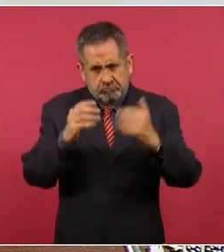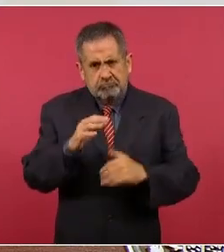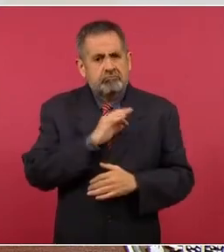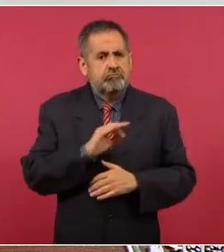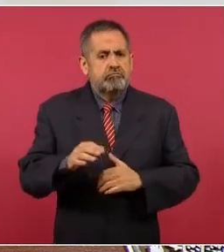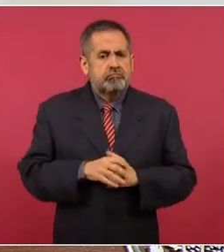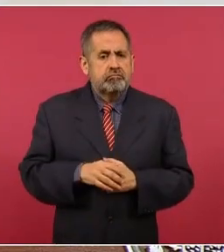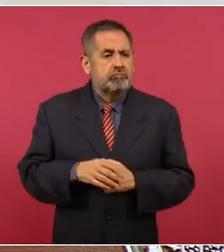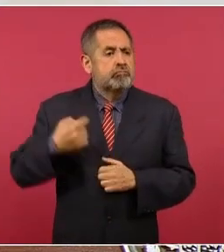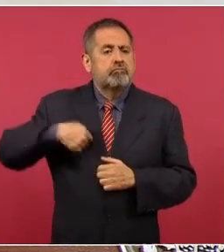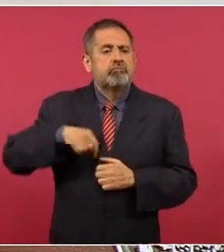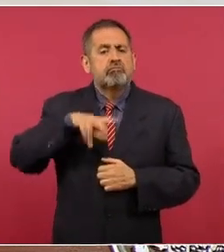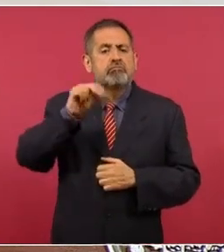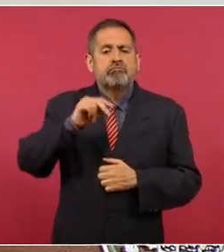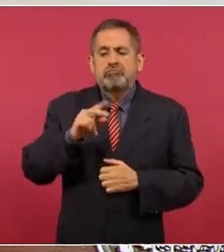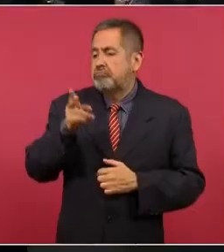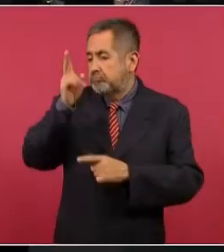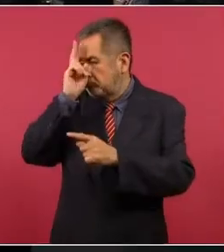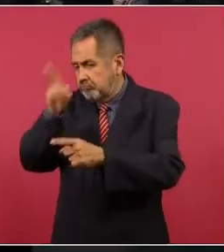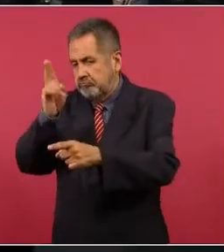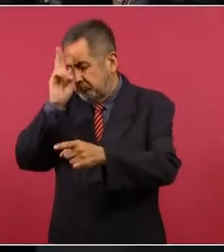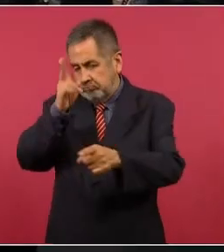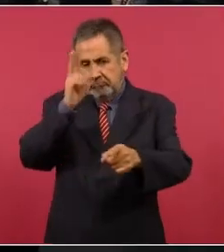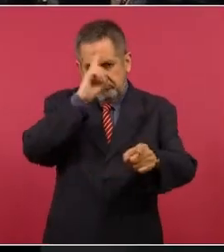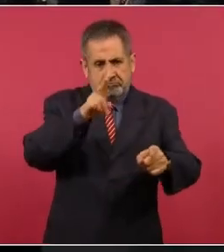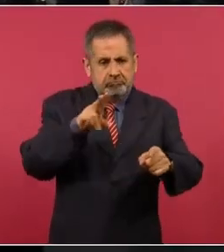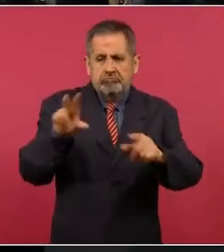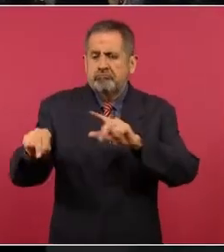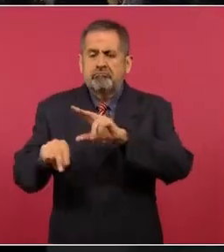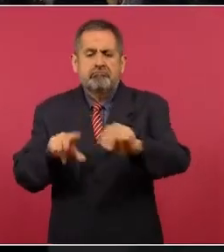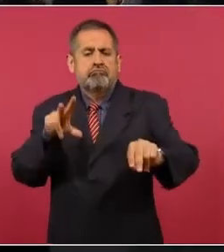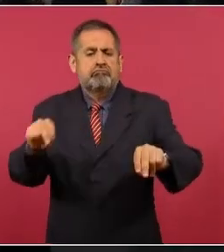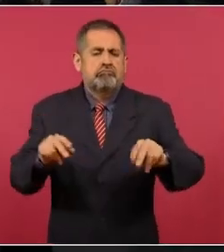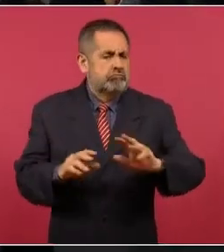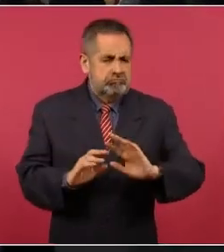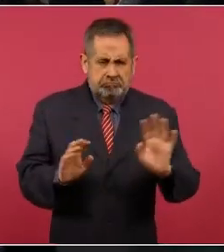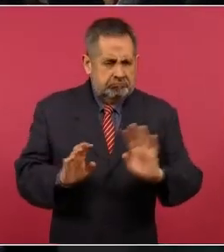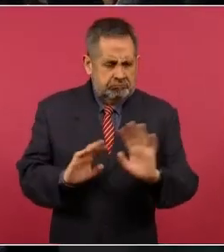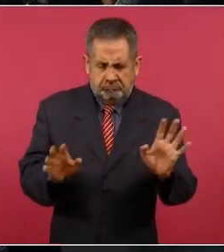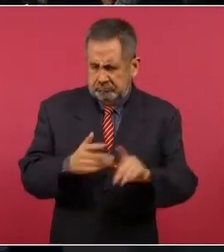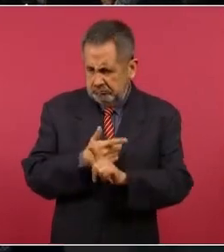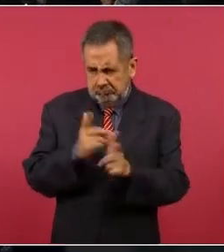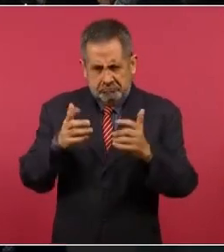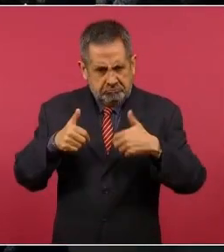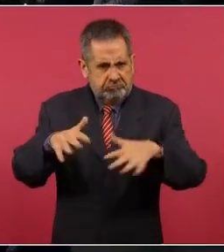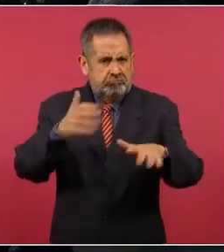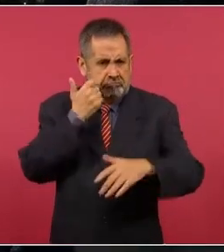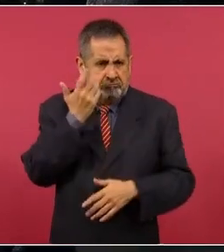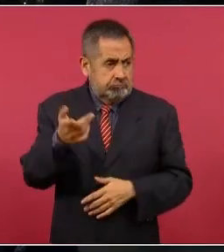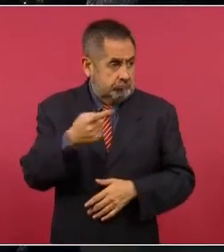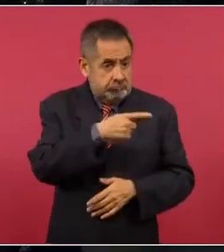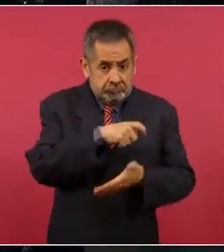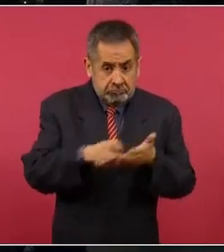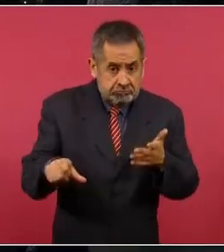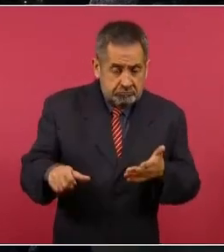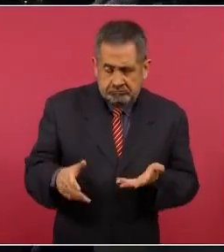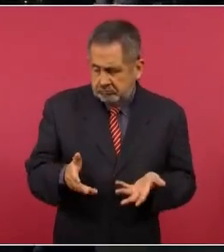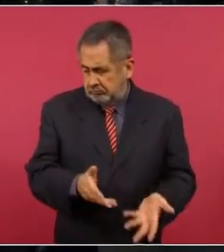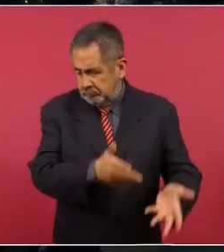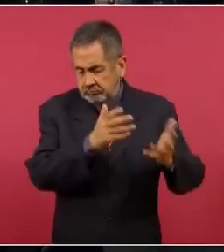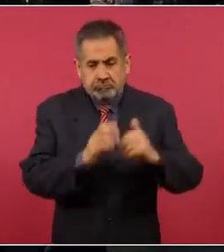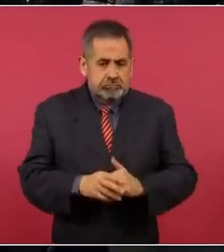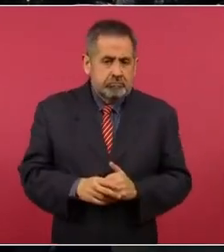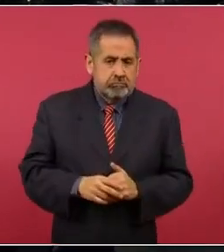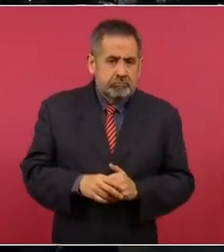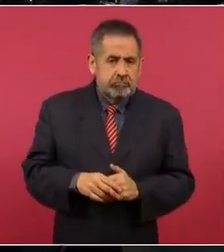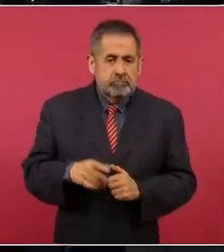vetamos a los mexicanos que quieran participar